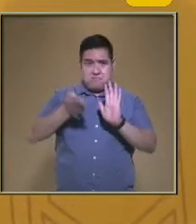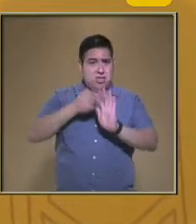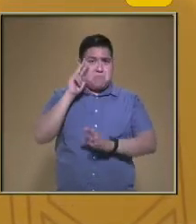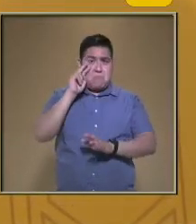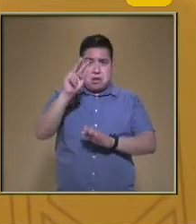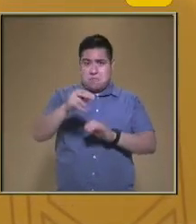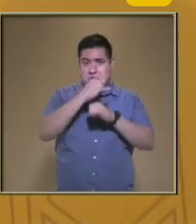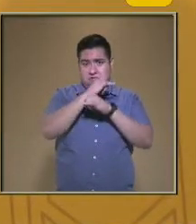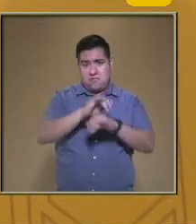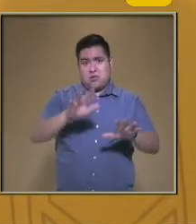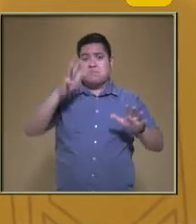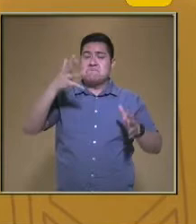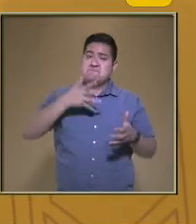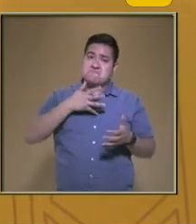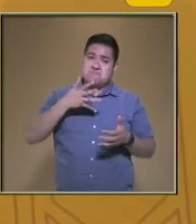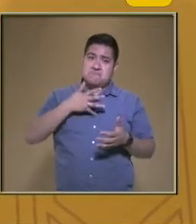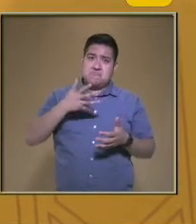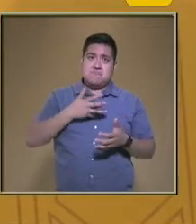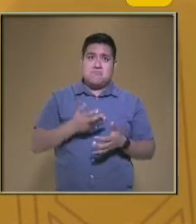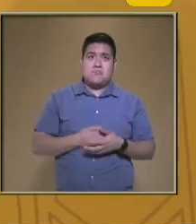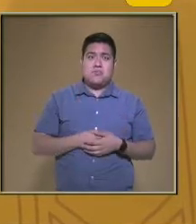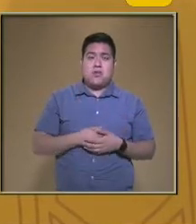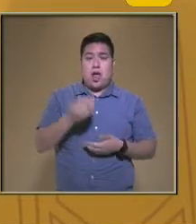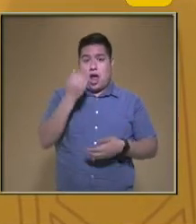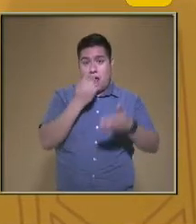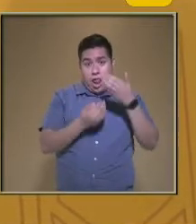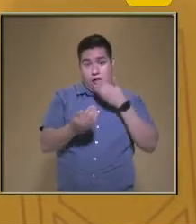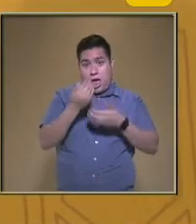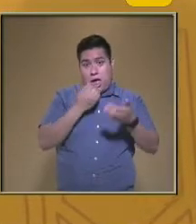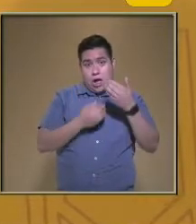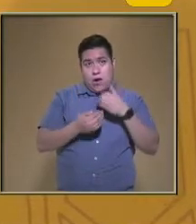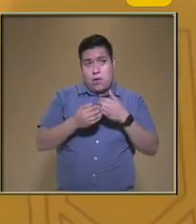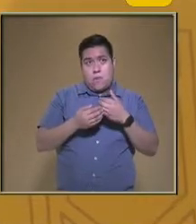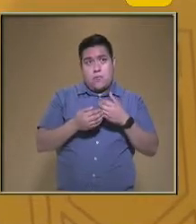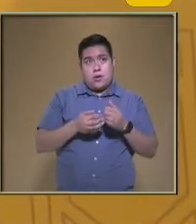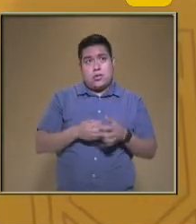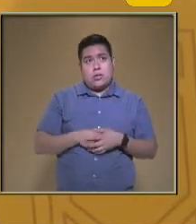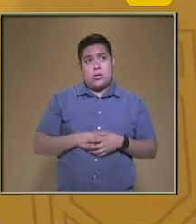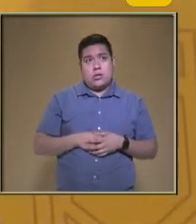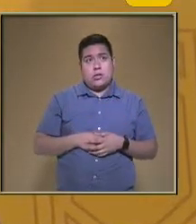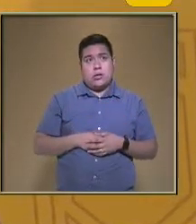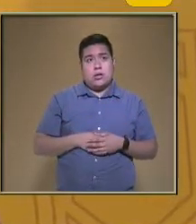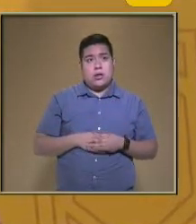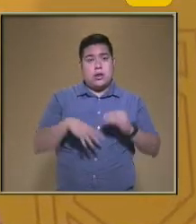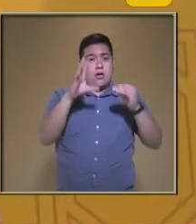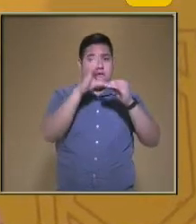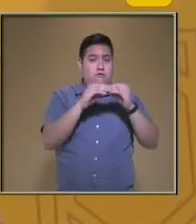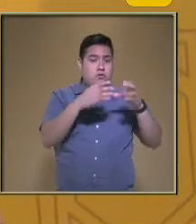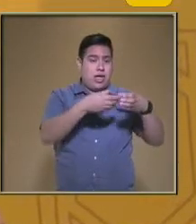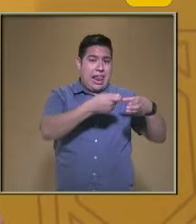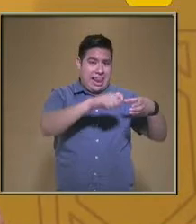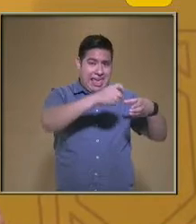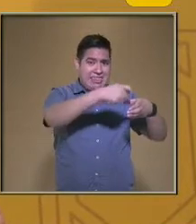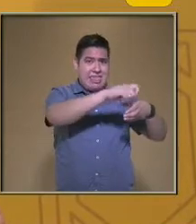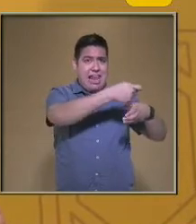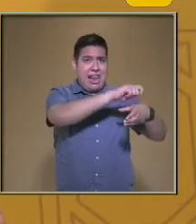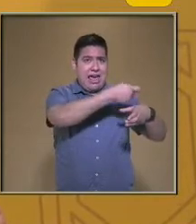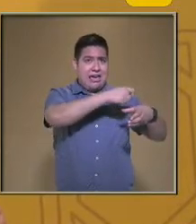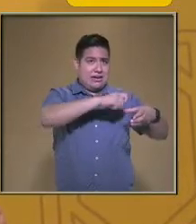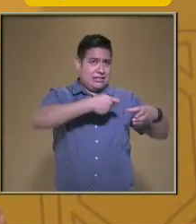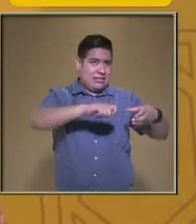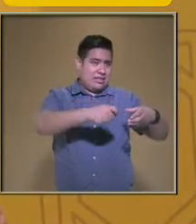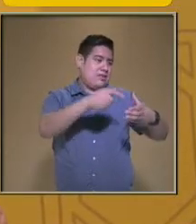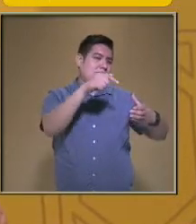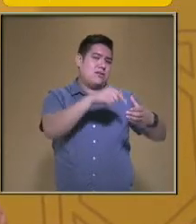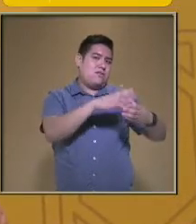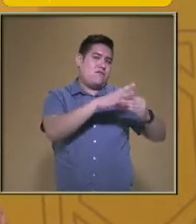mucha información Sobre todo Sobre los alimentos Capeados Sobre la fruta En almíbar Que no son necesarias Y nuestra actividad